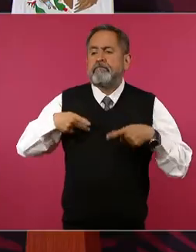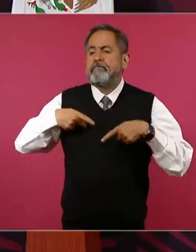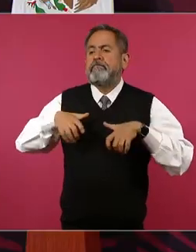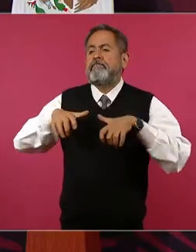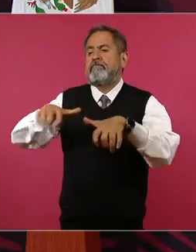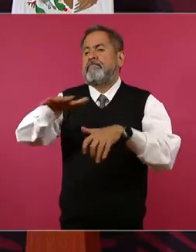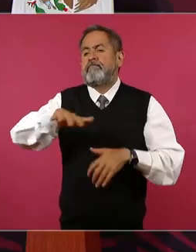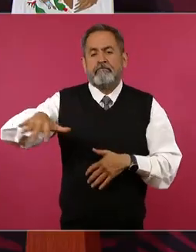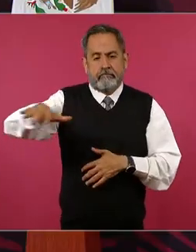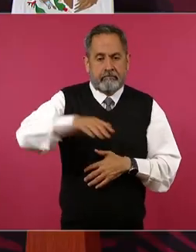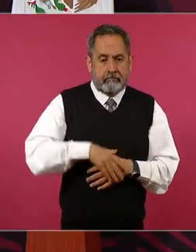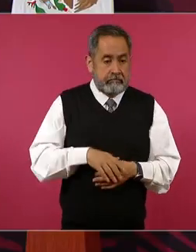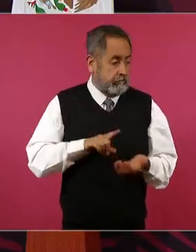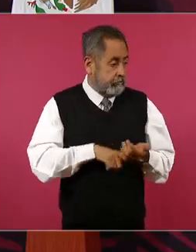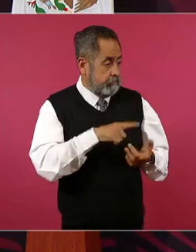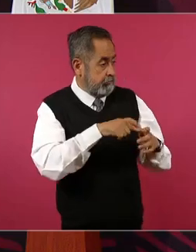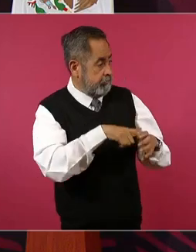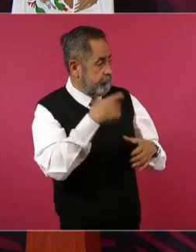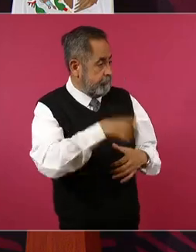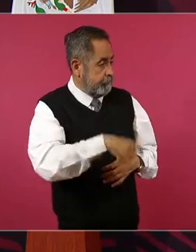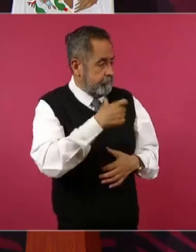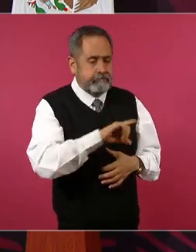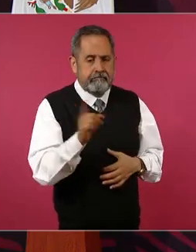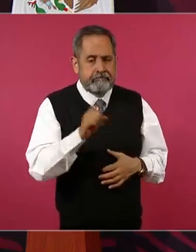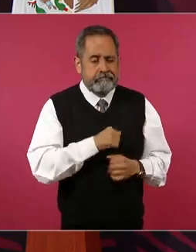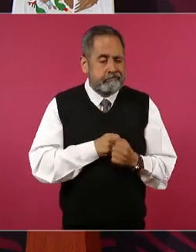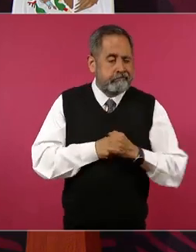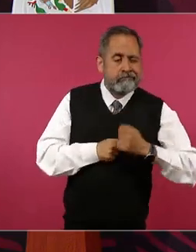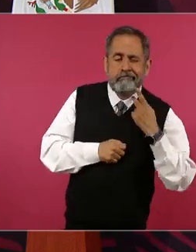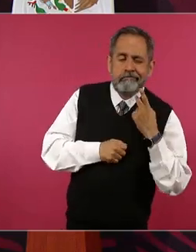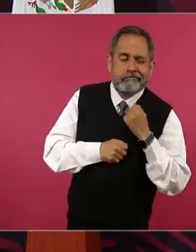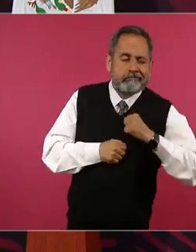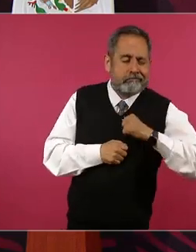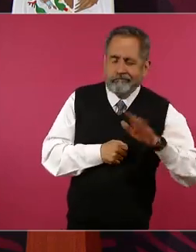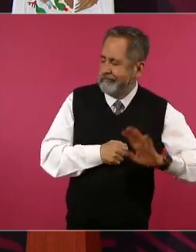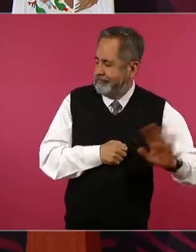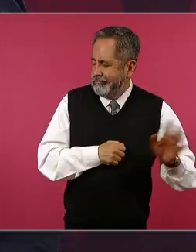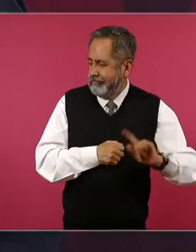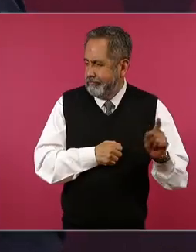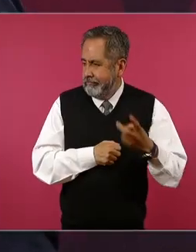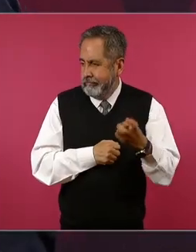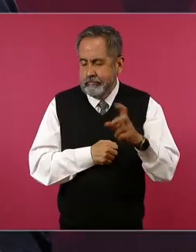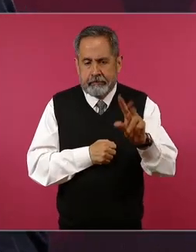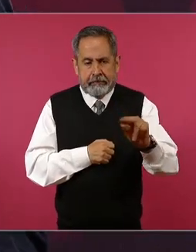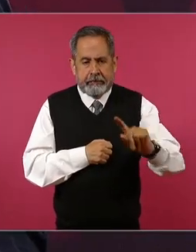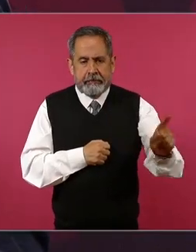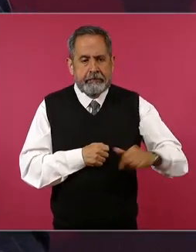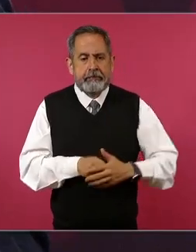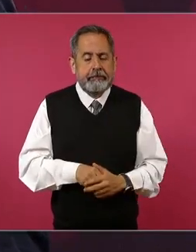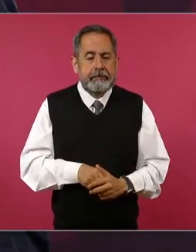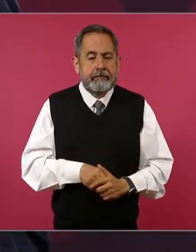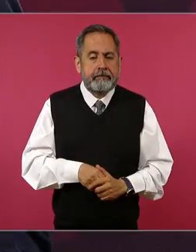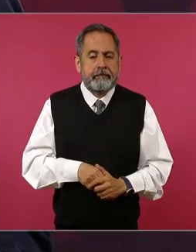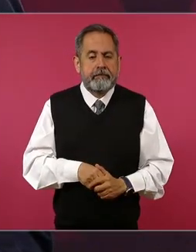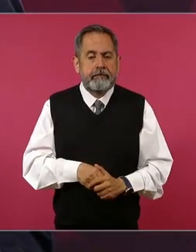No los potentados, no los traficantes de influencia, no los